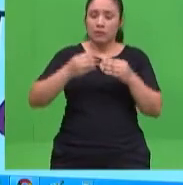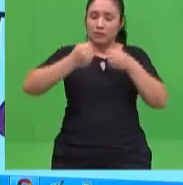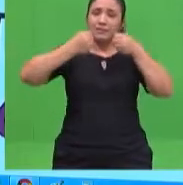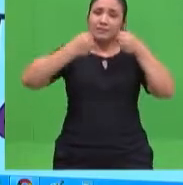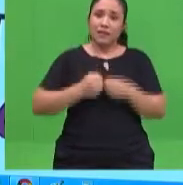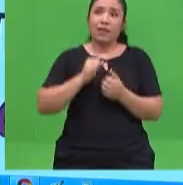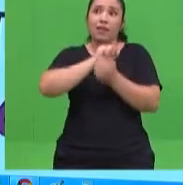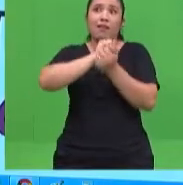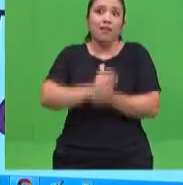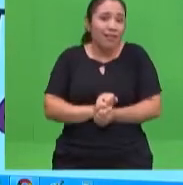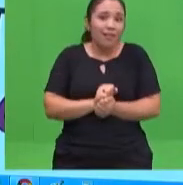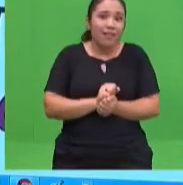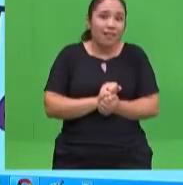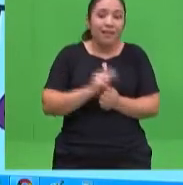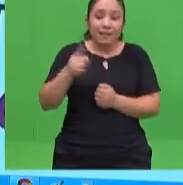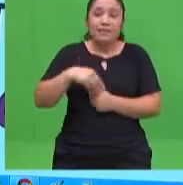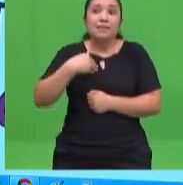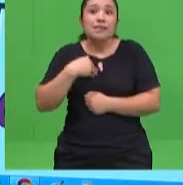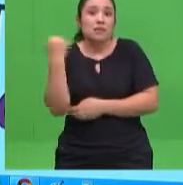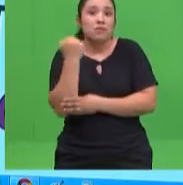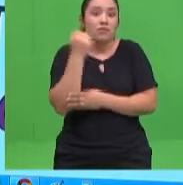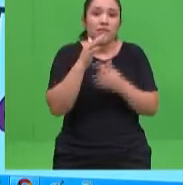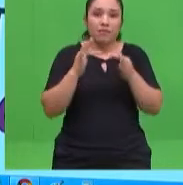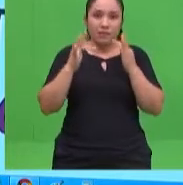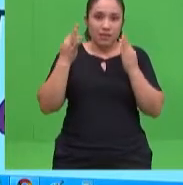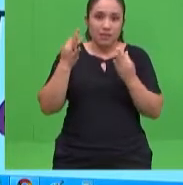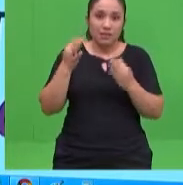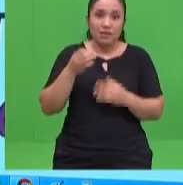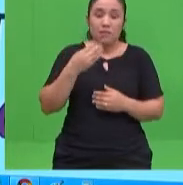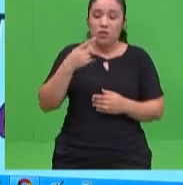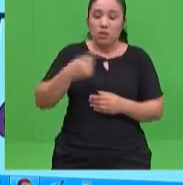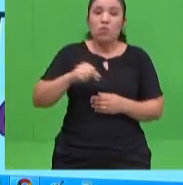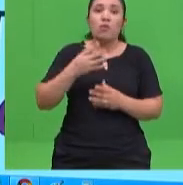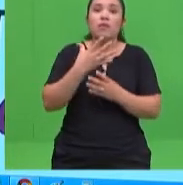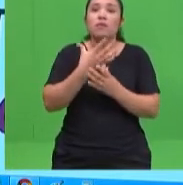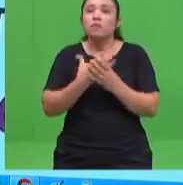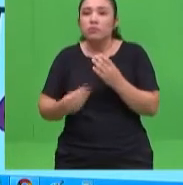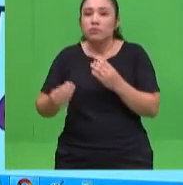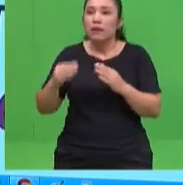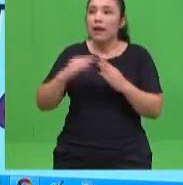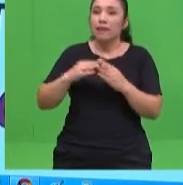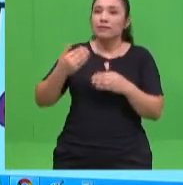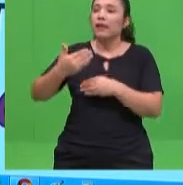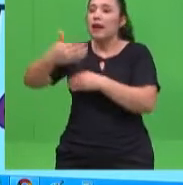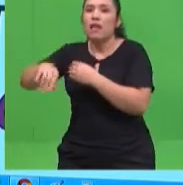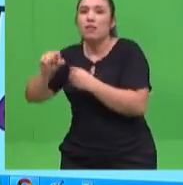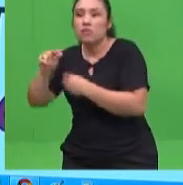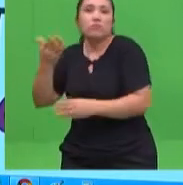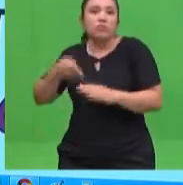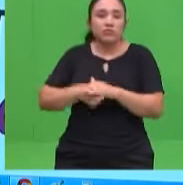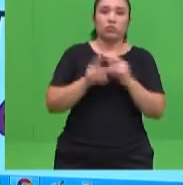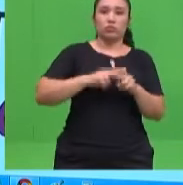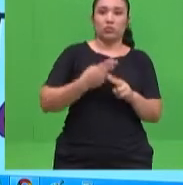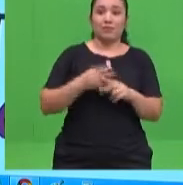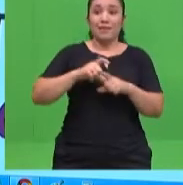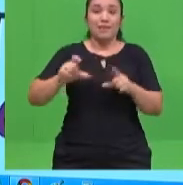sea, si va a salir, sale con papá, hay unos metros. Se están permitiendo a partir de ahora con la cuarentena inteligente, algunas actividades